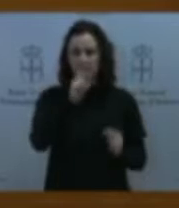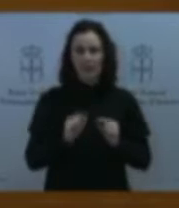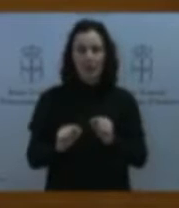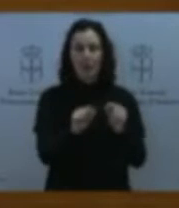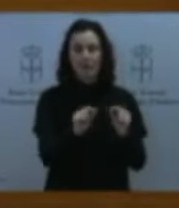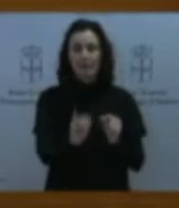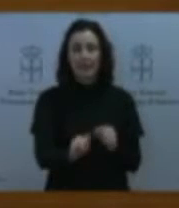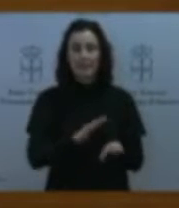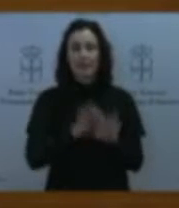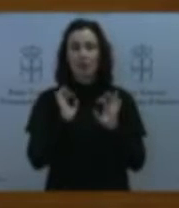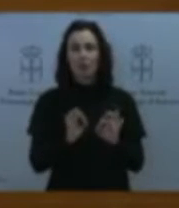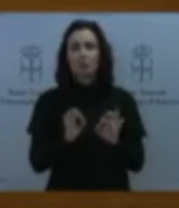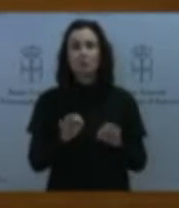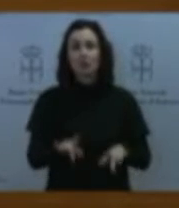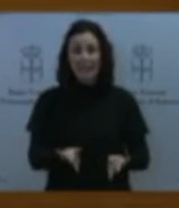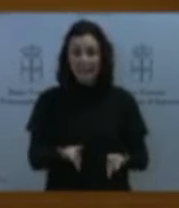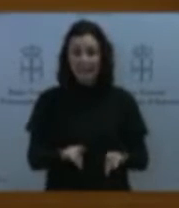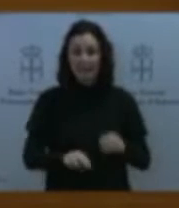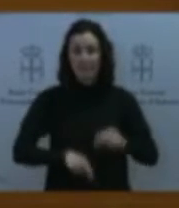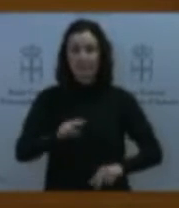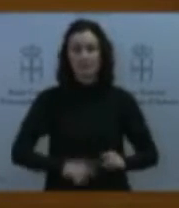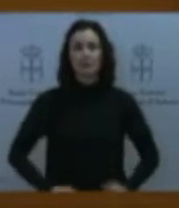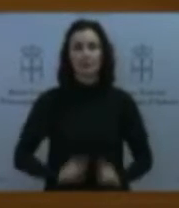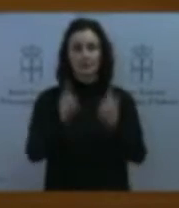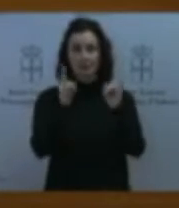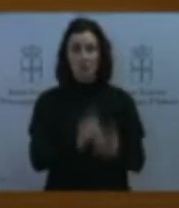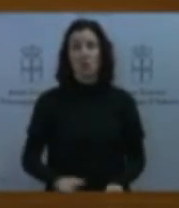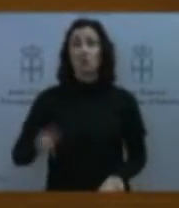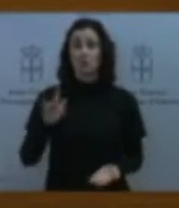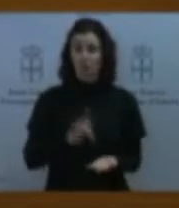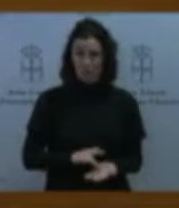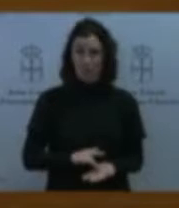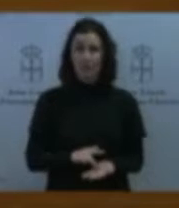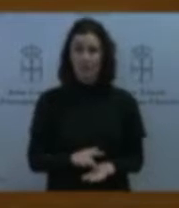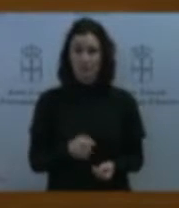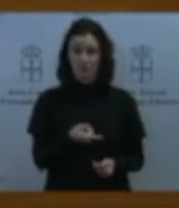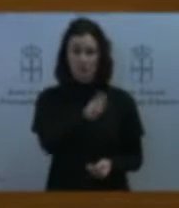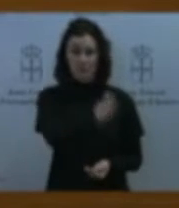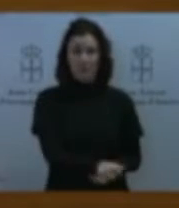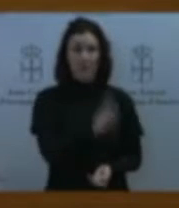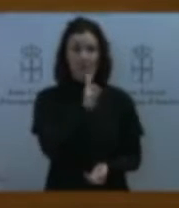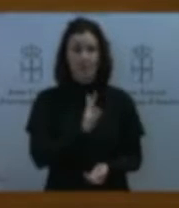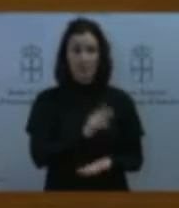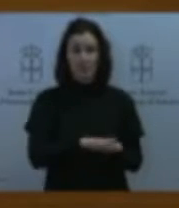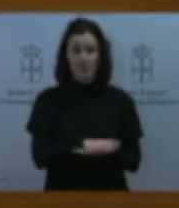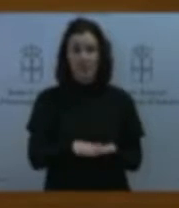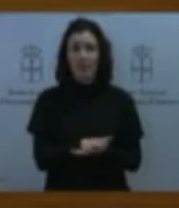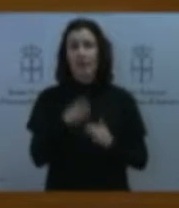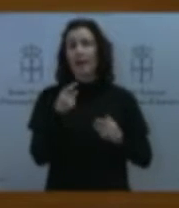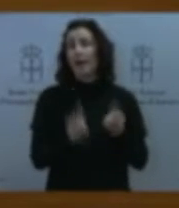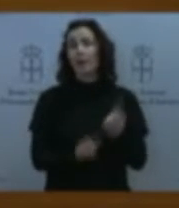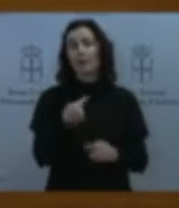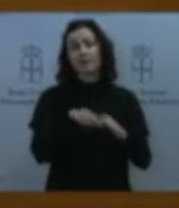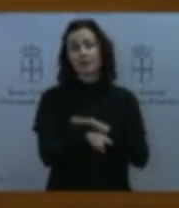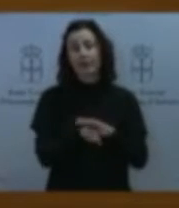urbanismo cuando usted hablaba de fijar ciertos trámites con carácter preceptivo y nosotros decíamos que eran